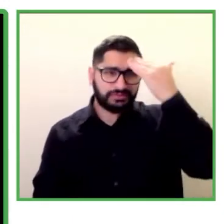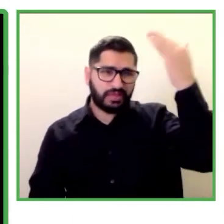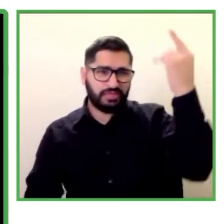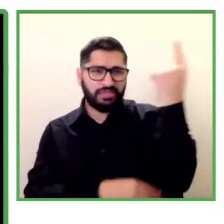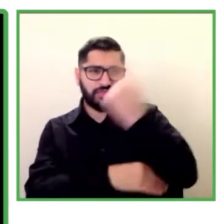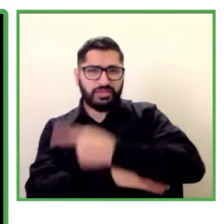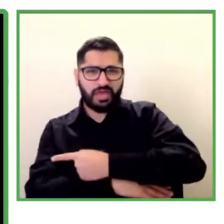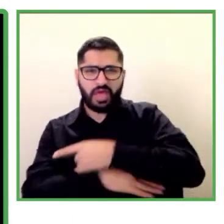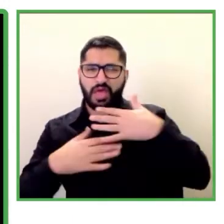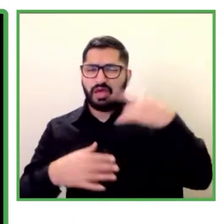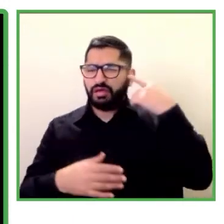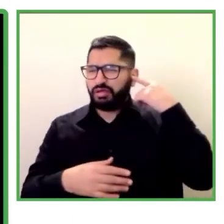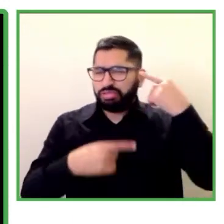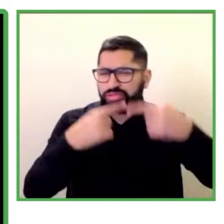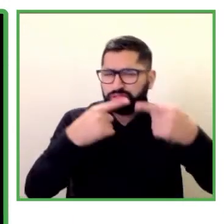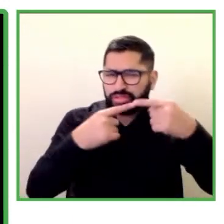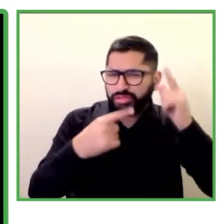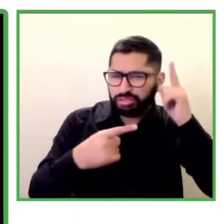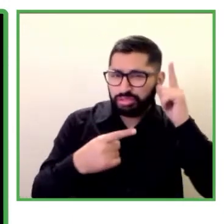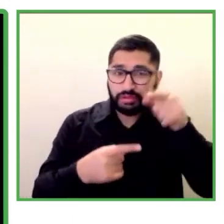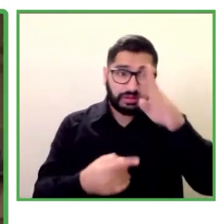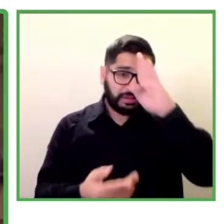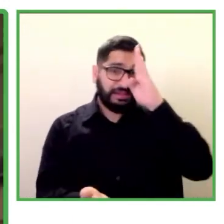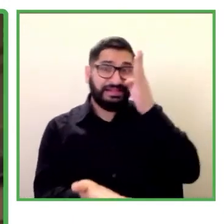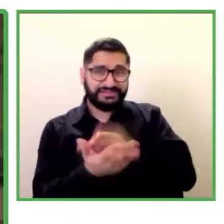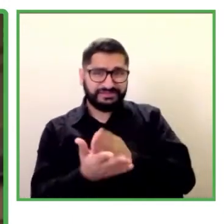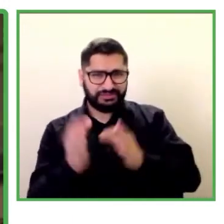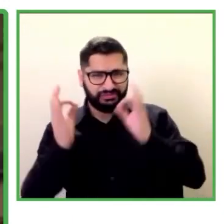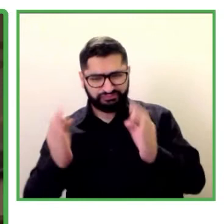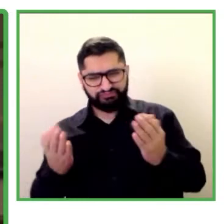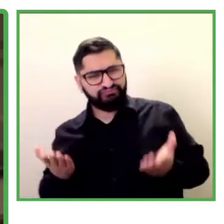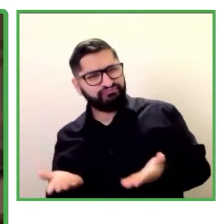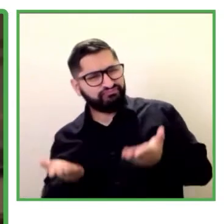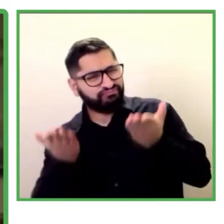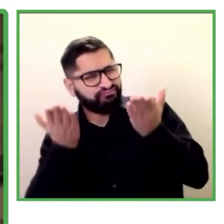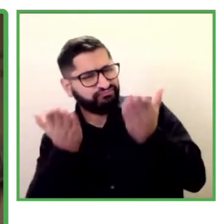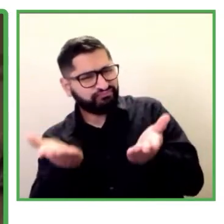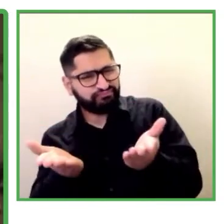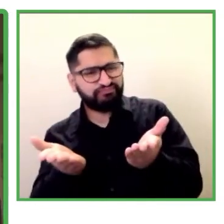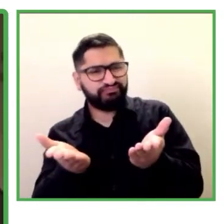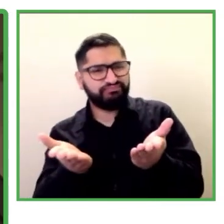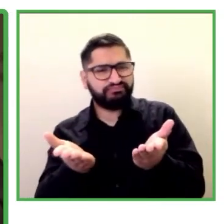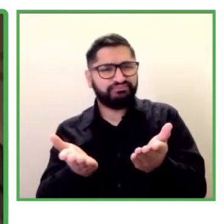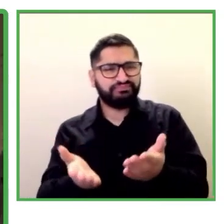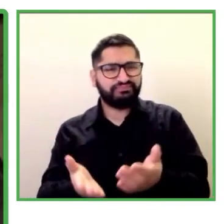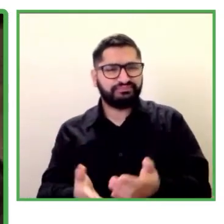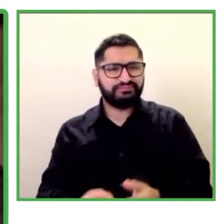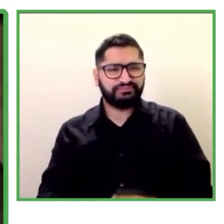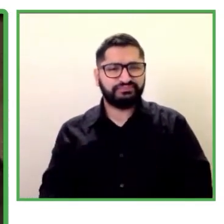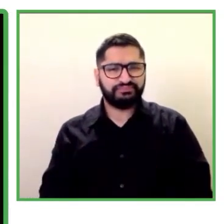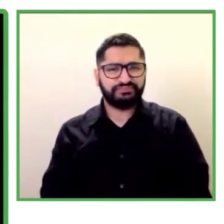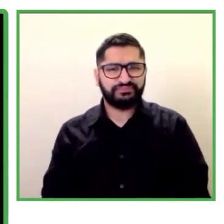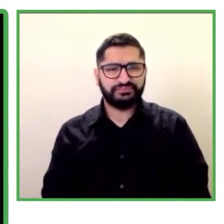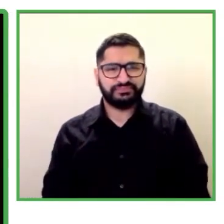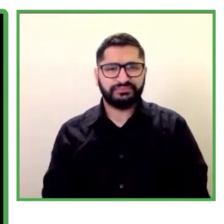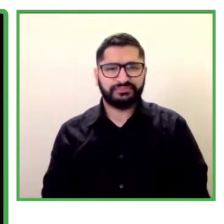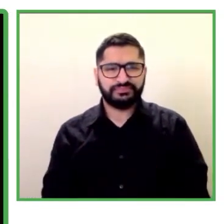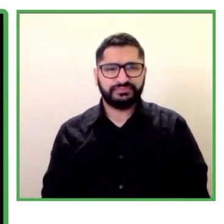todas maneras entregar el sello de Uruguay Valora que Uruguay y si es malgrado por todos nosotros que es el más grande.